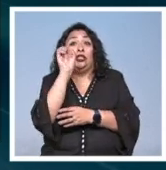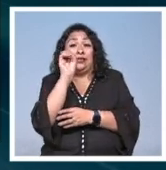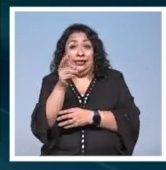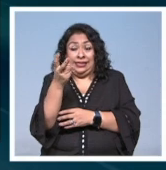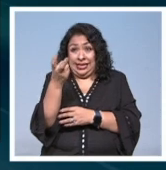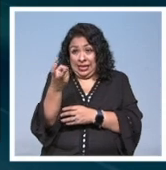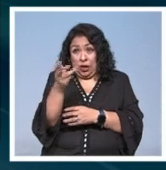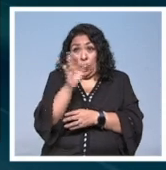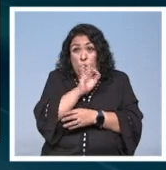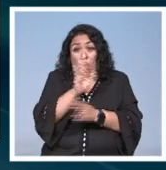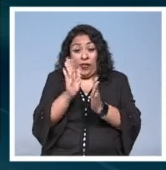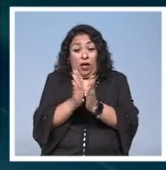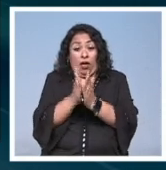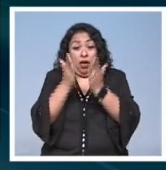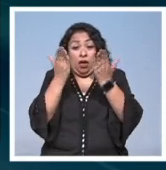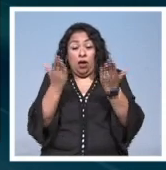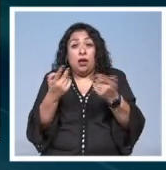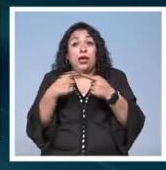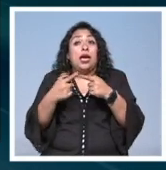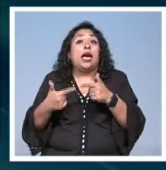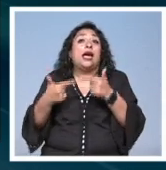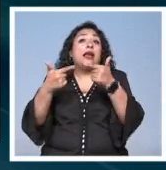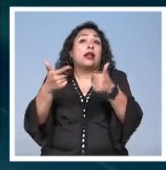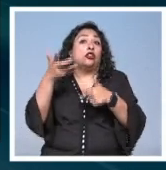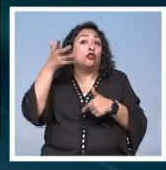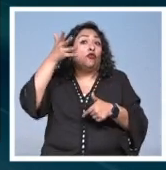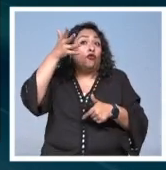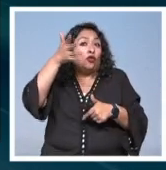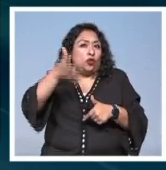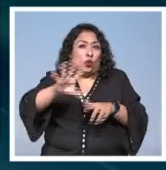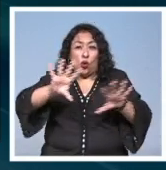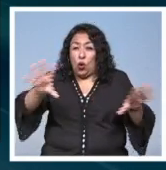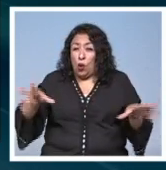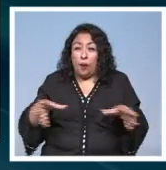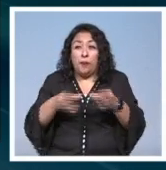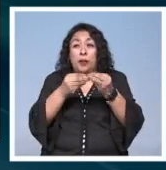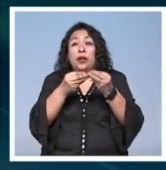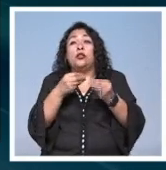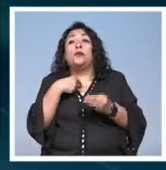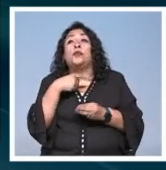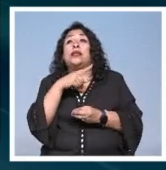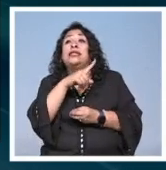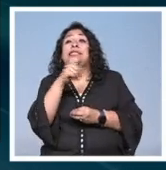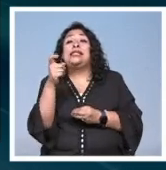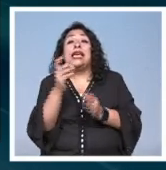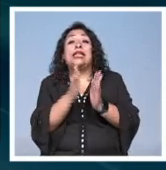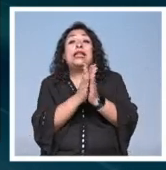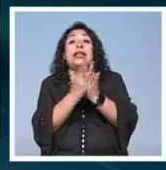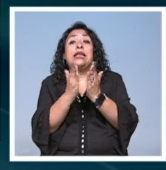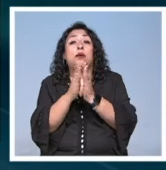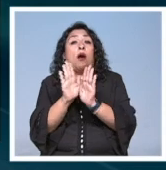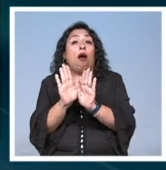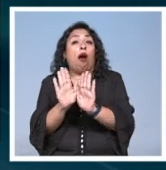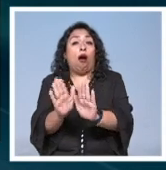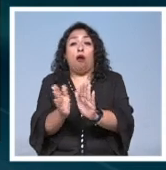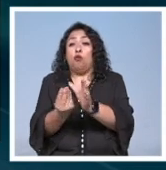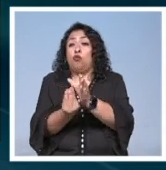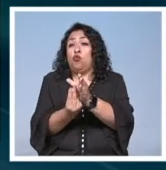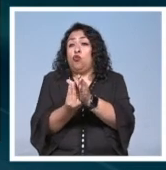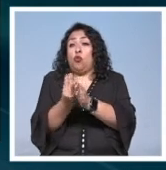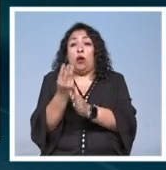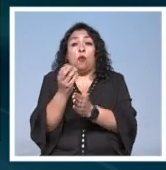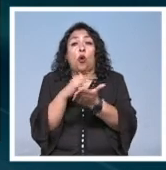entonces podrá ser abierto por las generaciones del futuro. En total serán 100 textos que permanecerán inéditos.